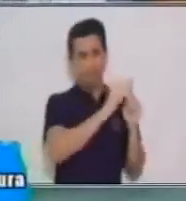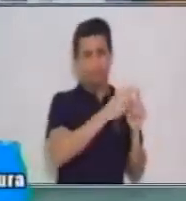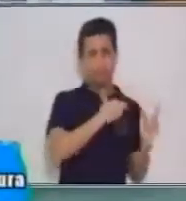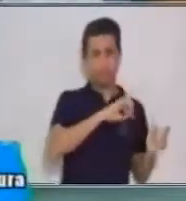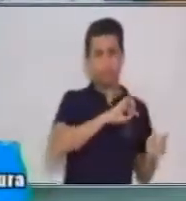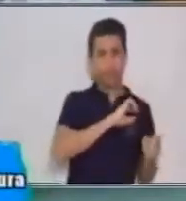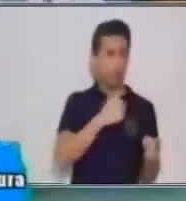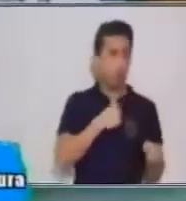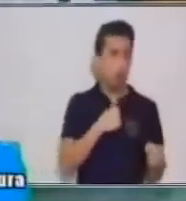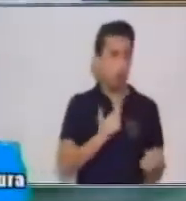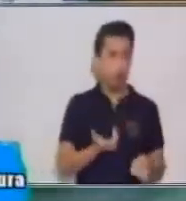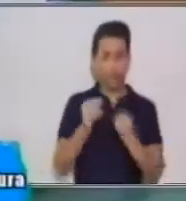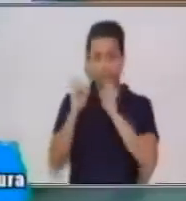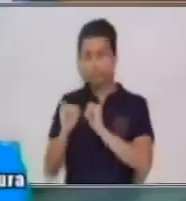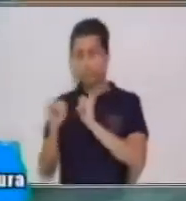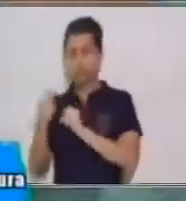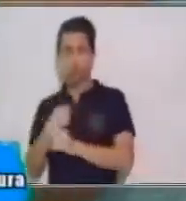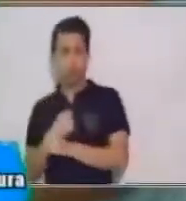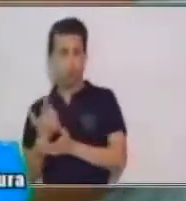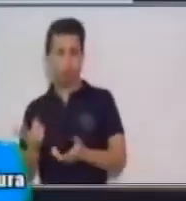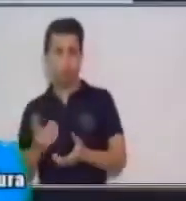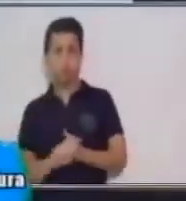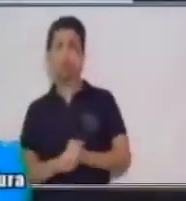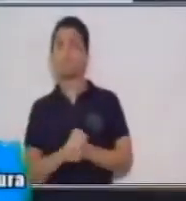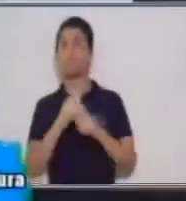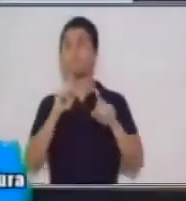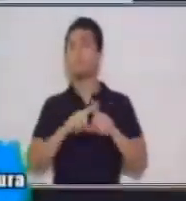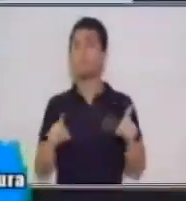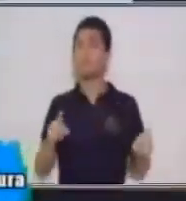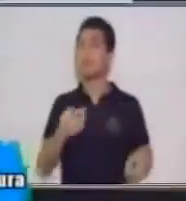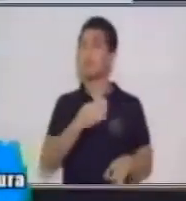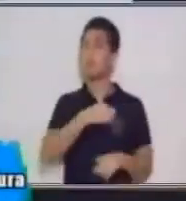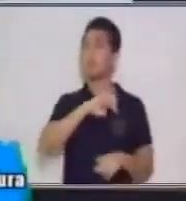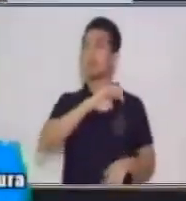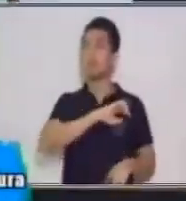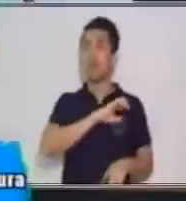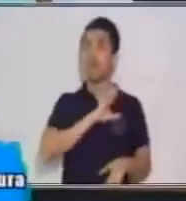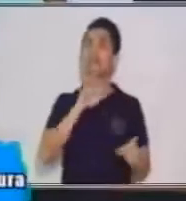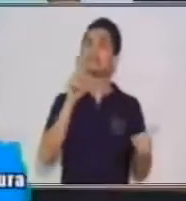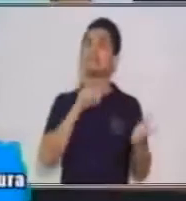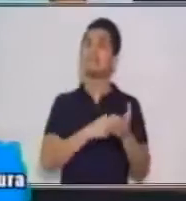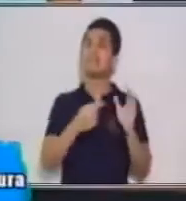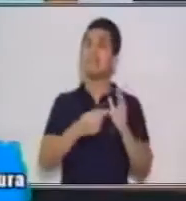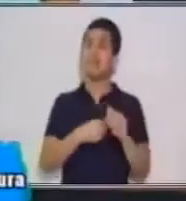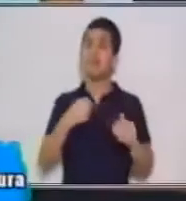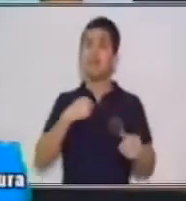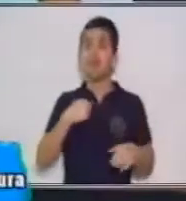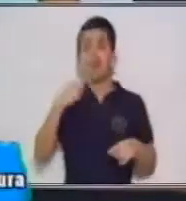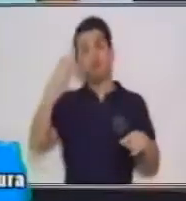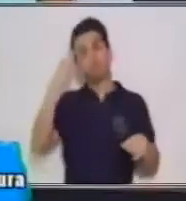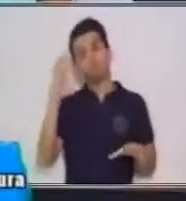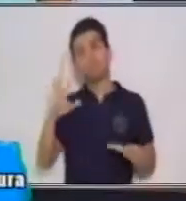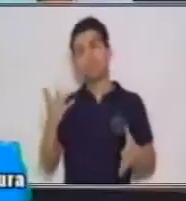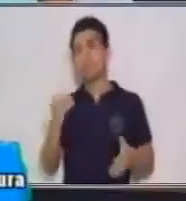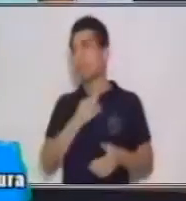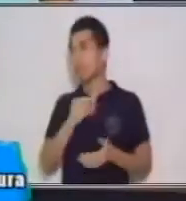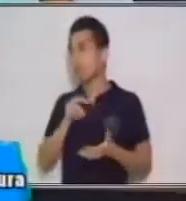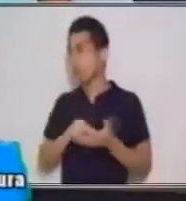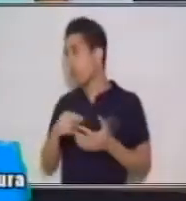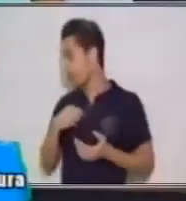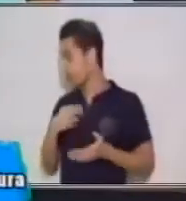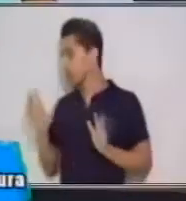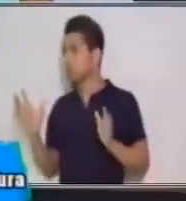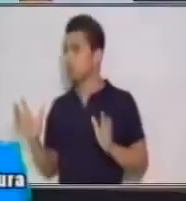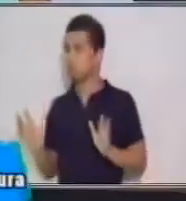Personal es cuando yo decido qué leer por mi cuenta. Imaginemos que tenemos este libro.